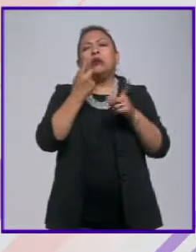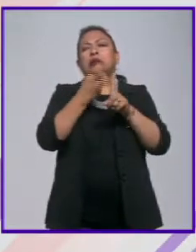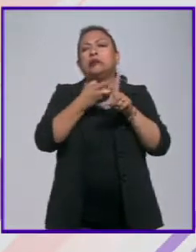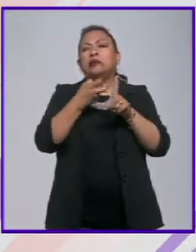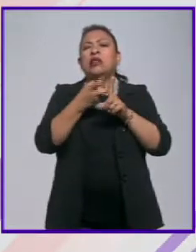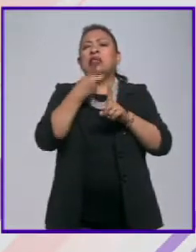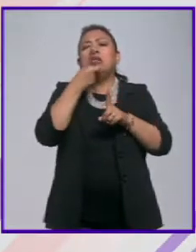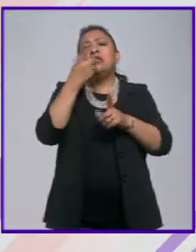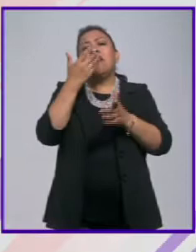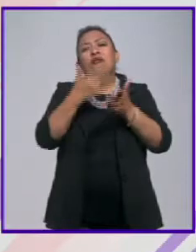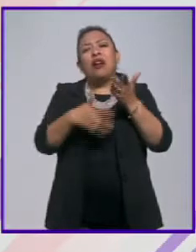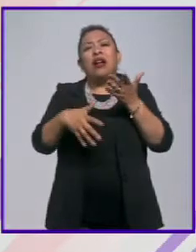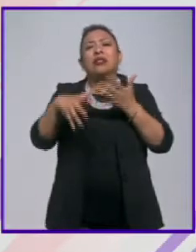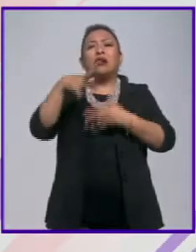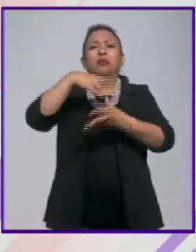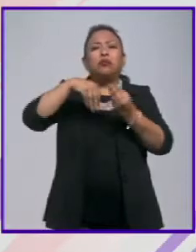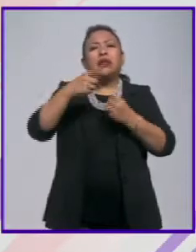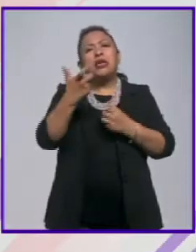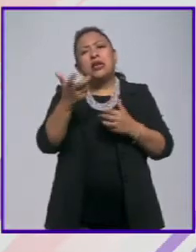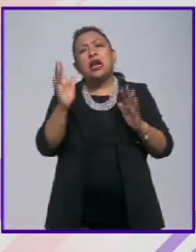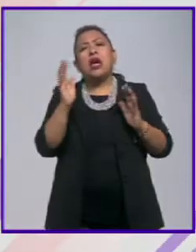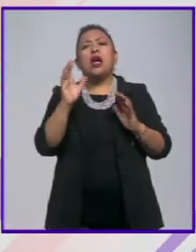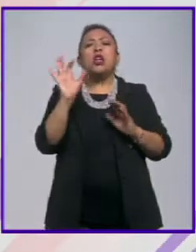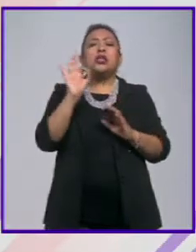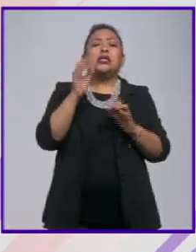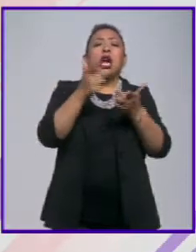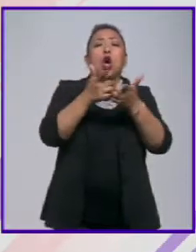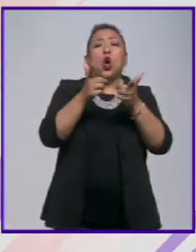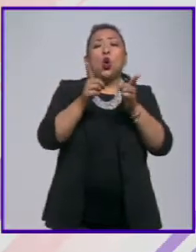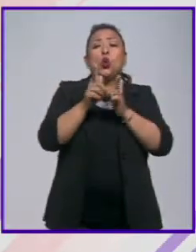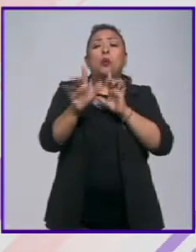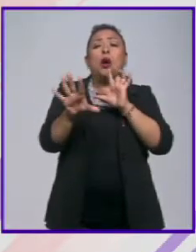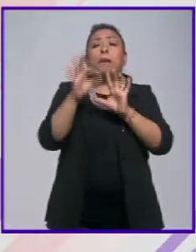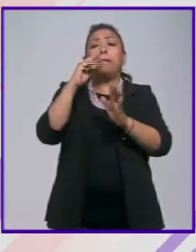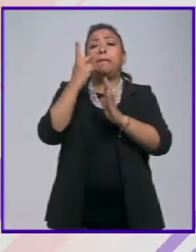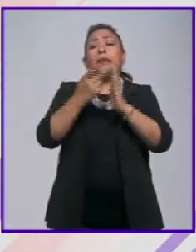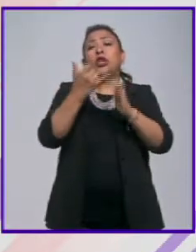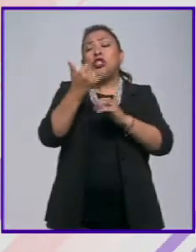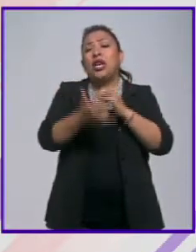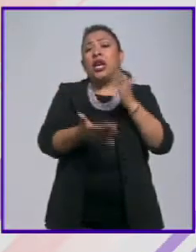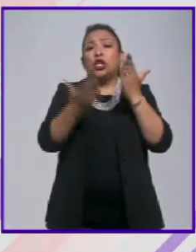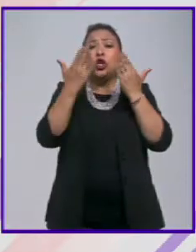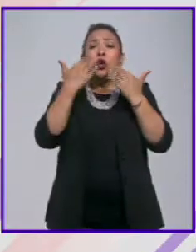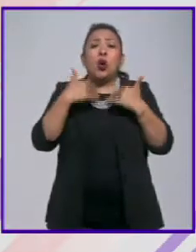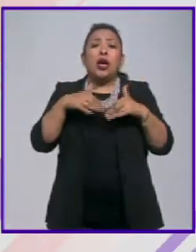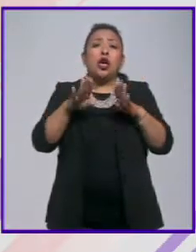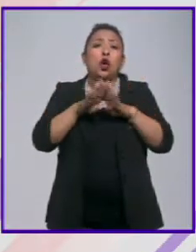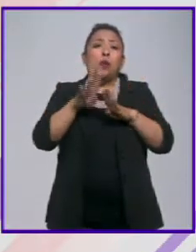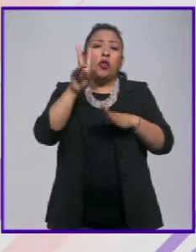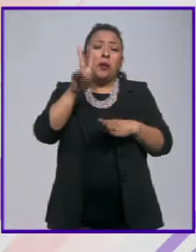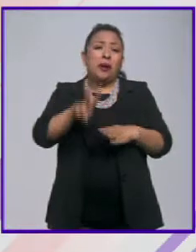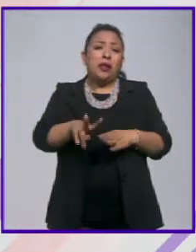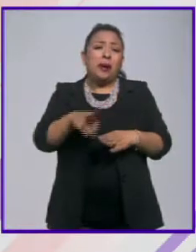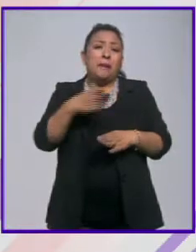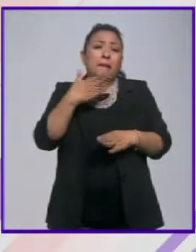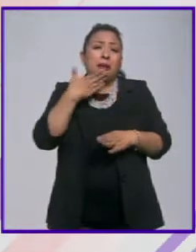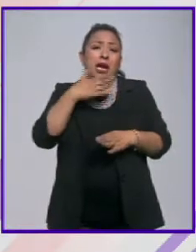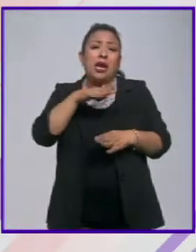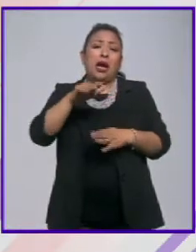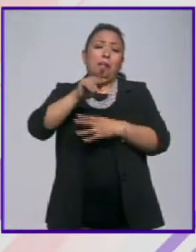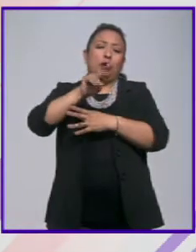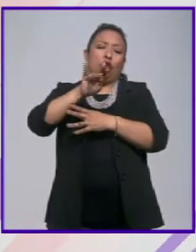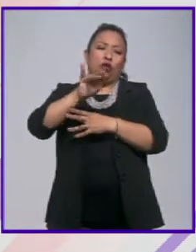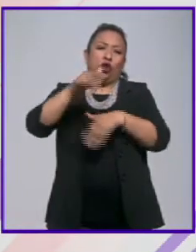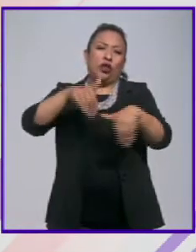terminaron de ejercer ciertos recursos, que si a lo mejor los grupos que elegían los proyectos no tenían la suficiente cantidad o de productores de